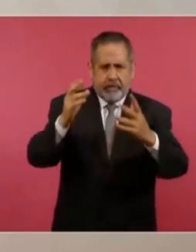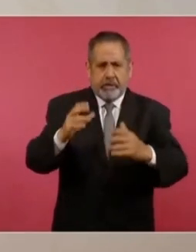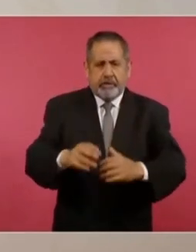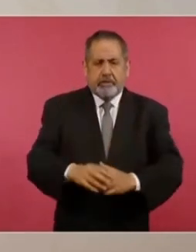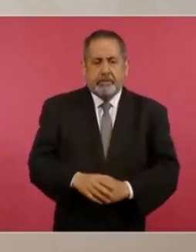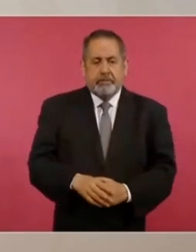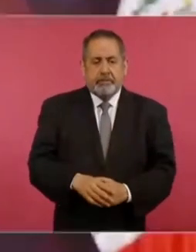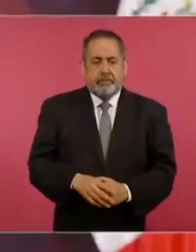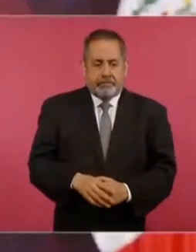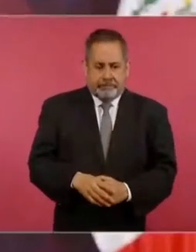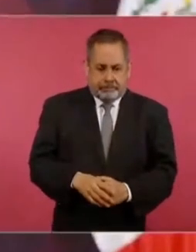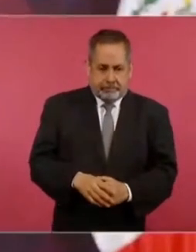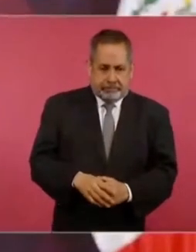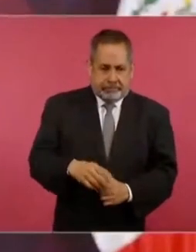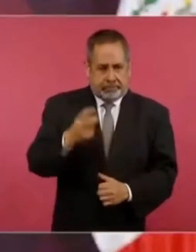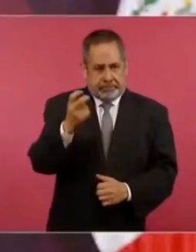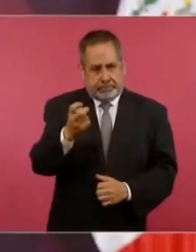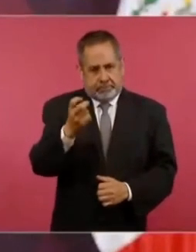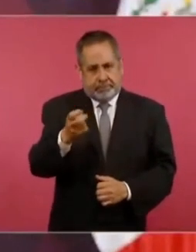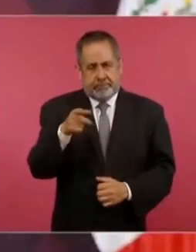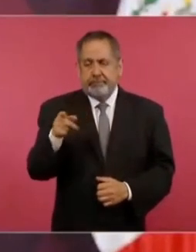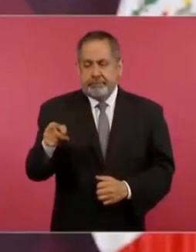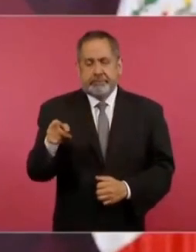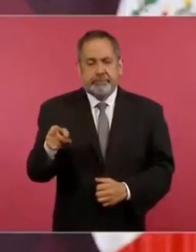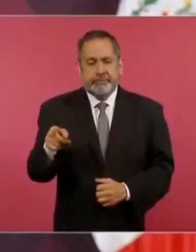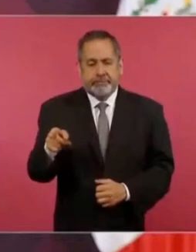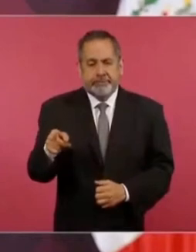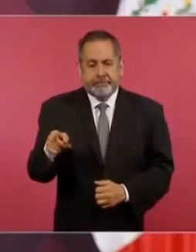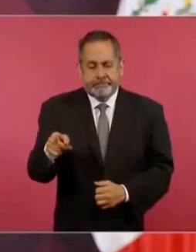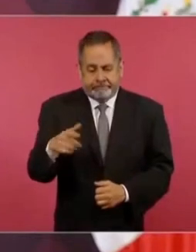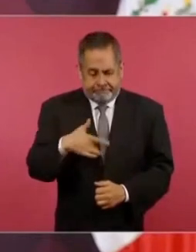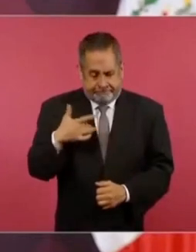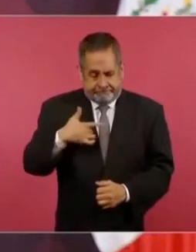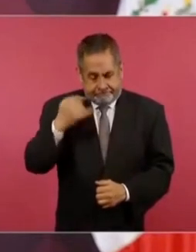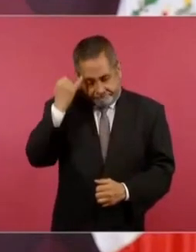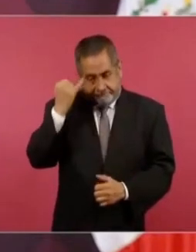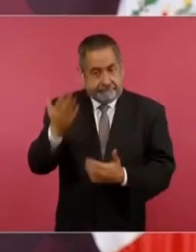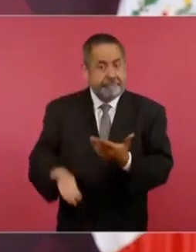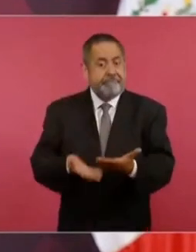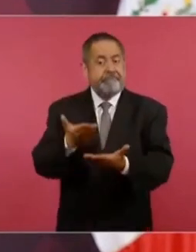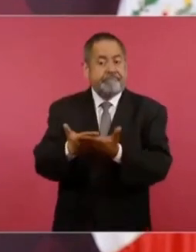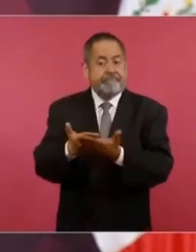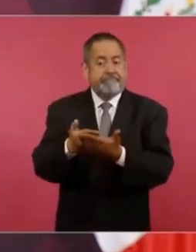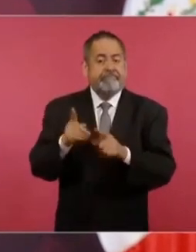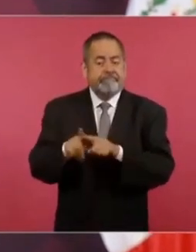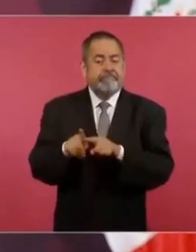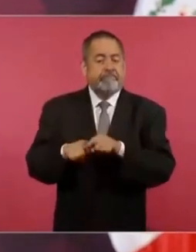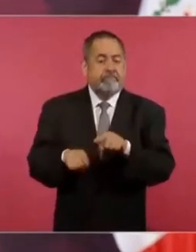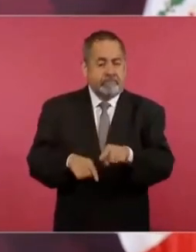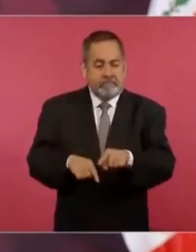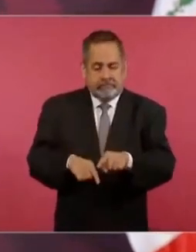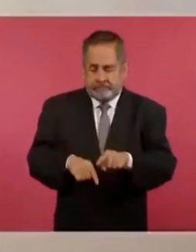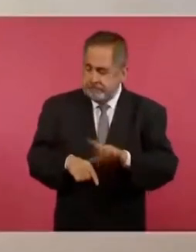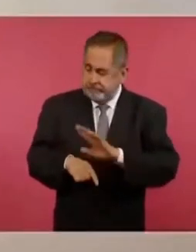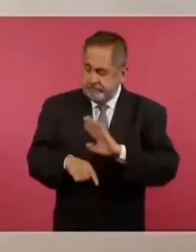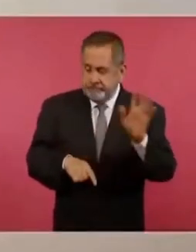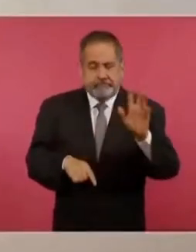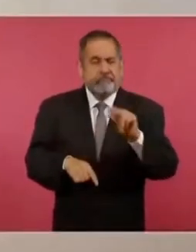Y por eso además estoy proponiendo en contra